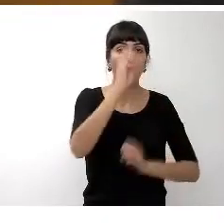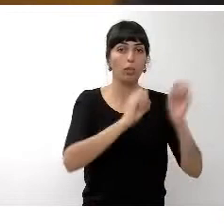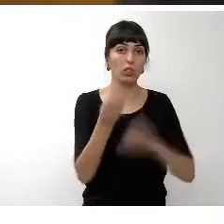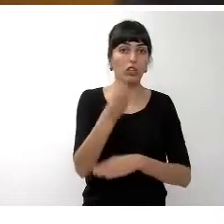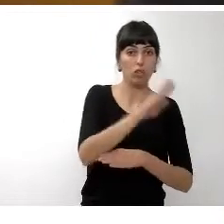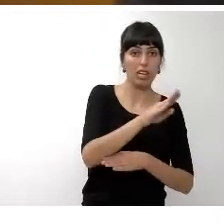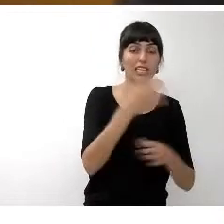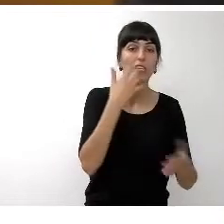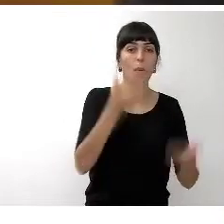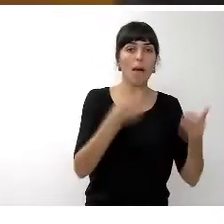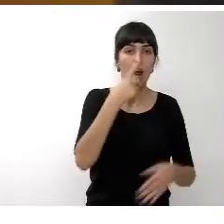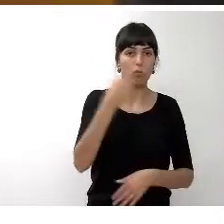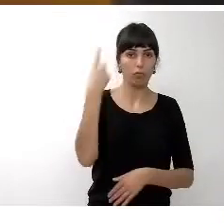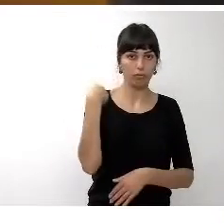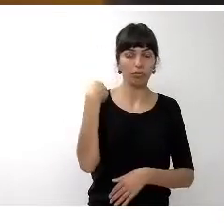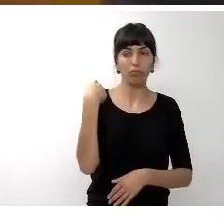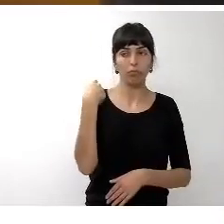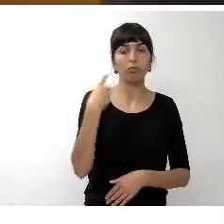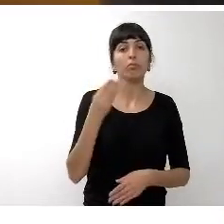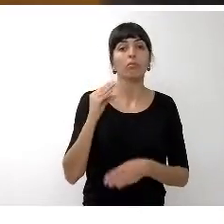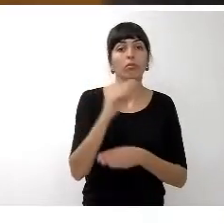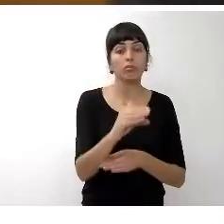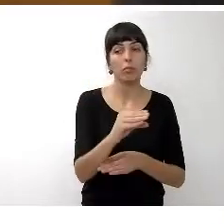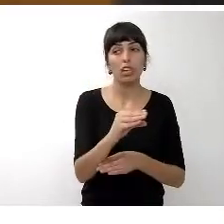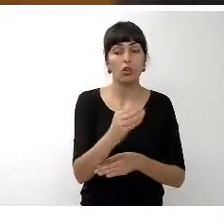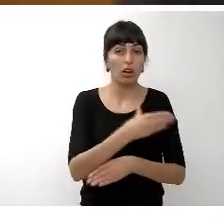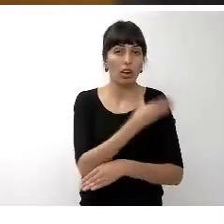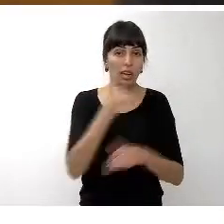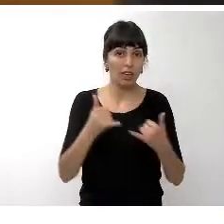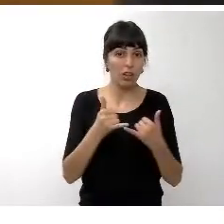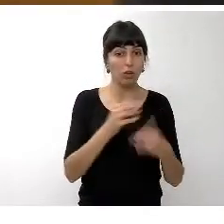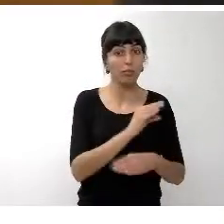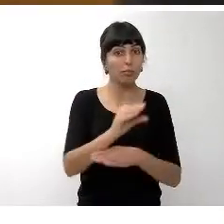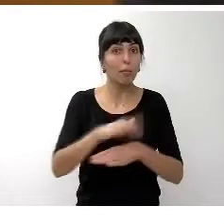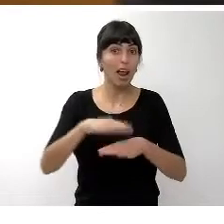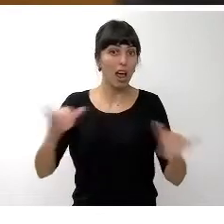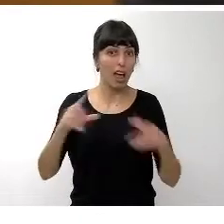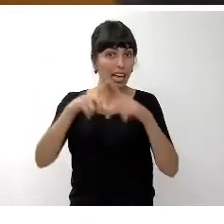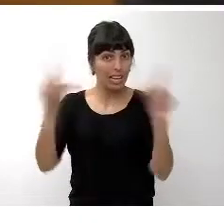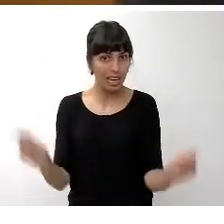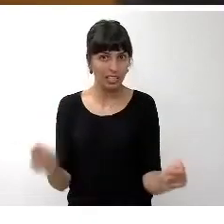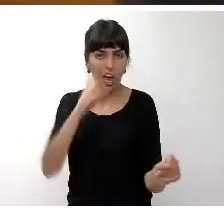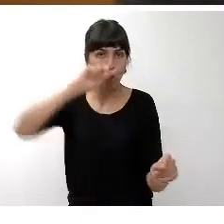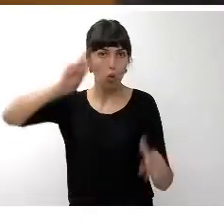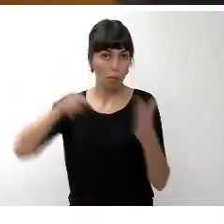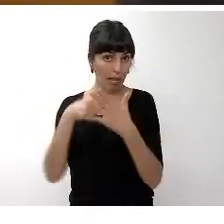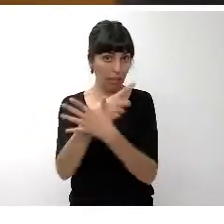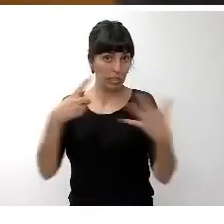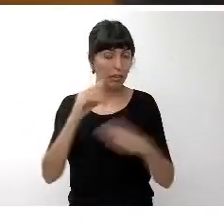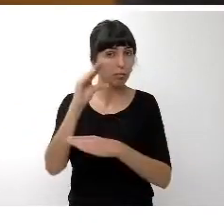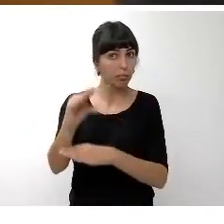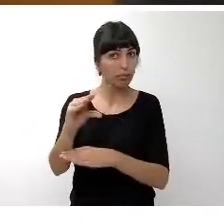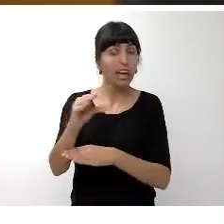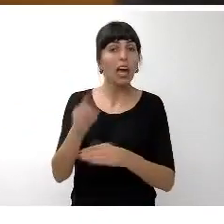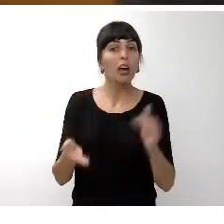presupuestado el año anterior la aportación que el cabildo hace al IAS para 2016 crece un